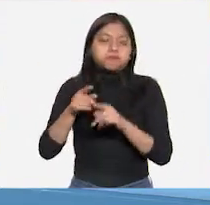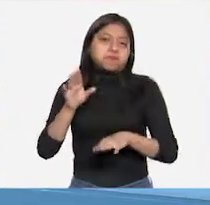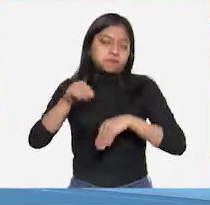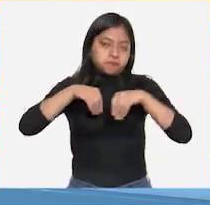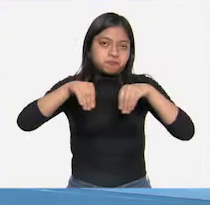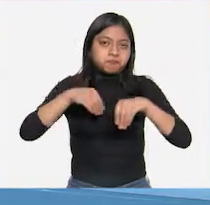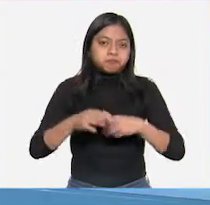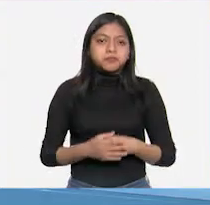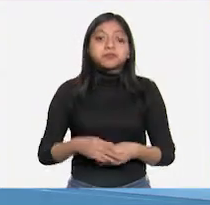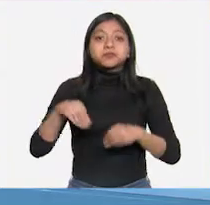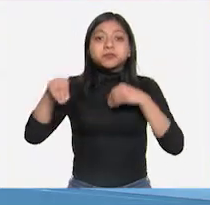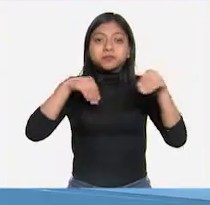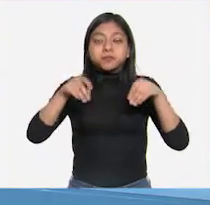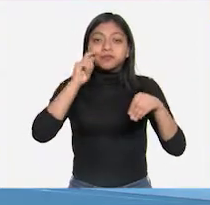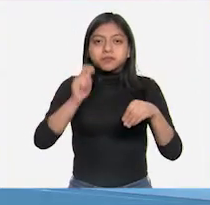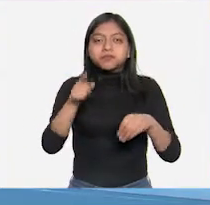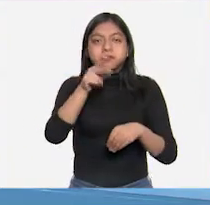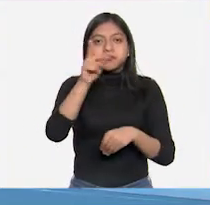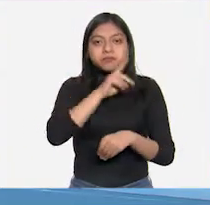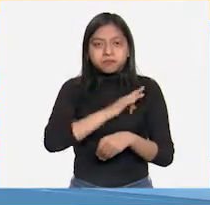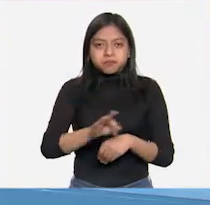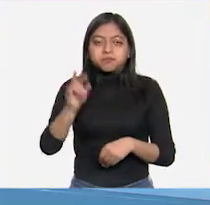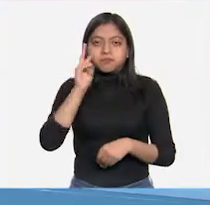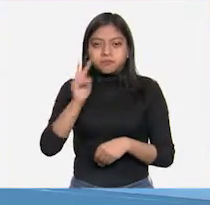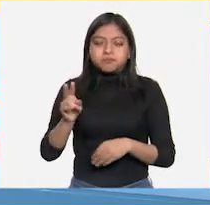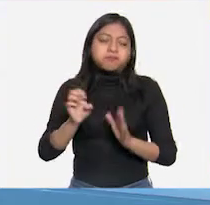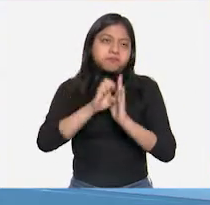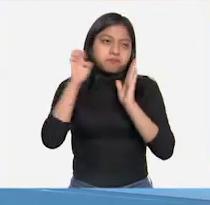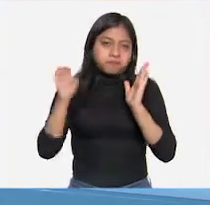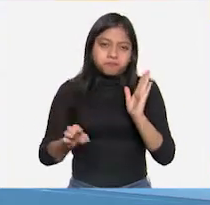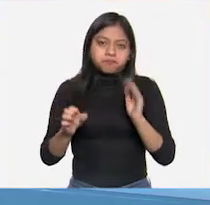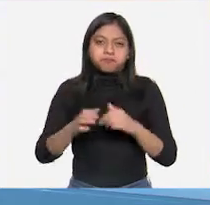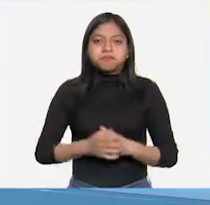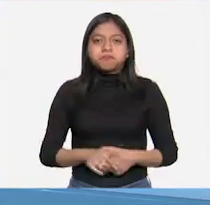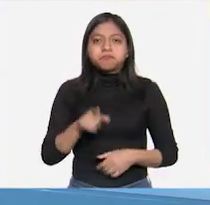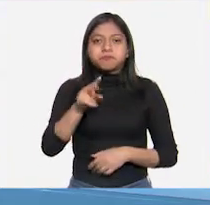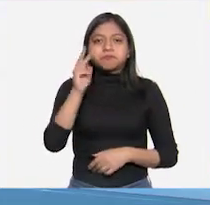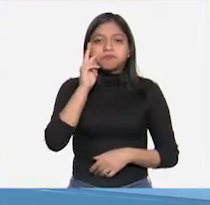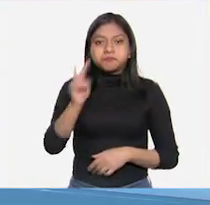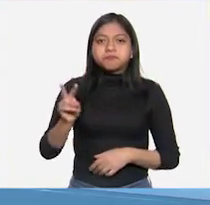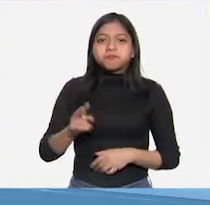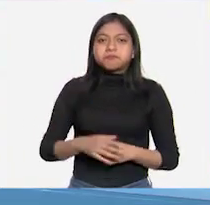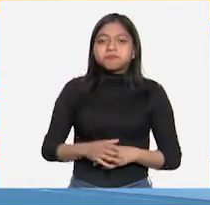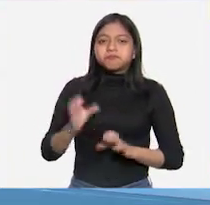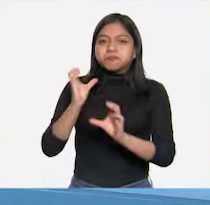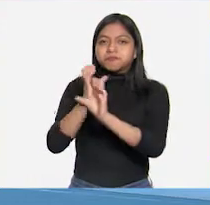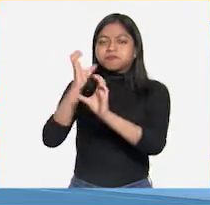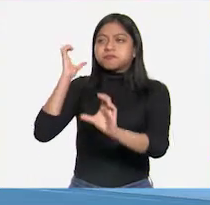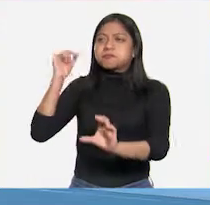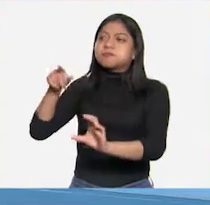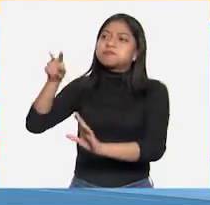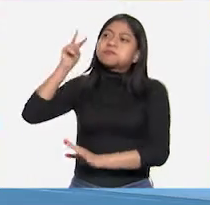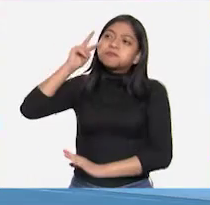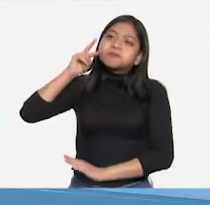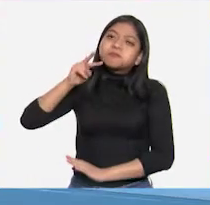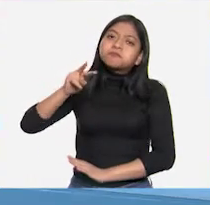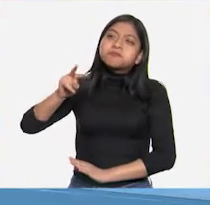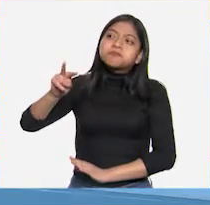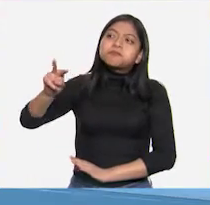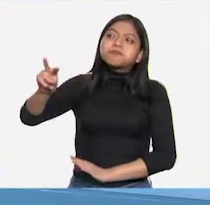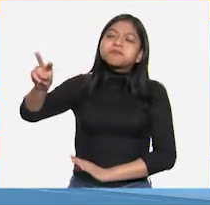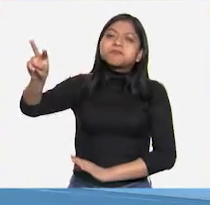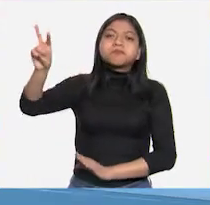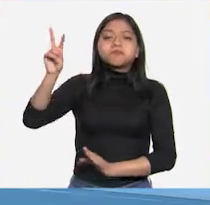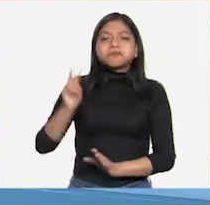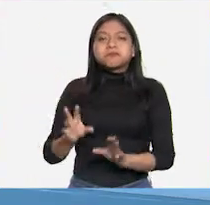queda claro que el movimiento lo podemos ver como cuando vemos que se aleja un camión, lo podemos escuchar cuando el